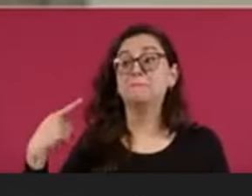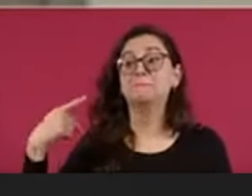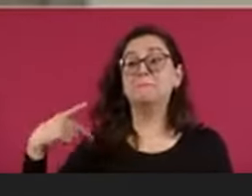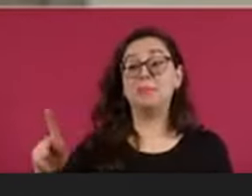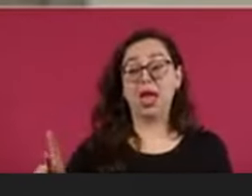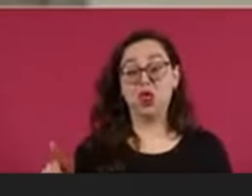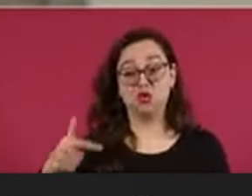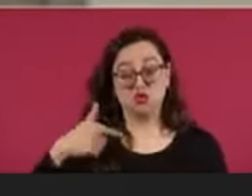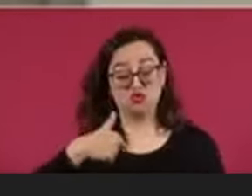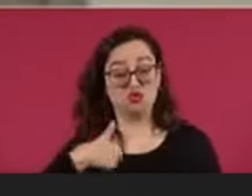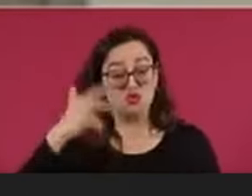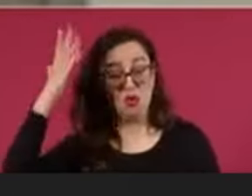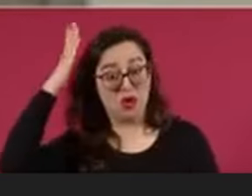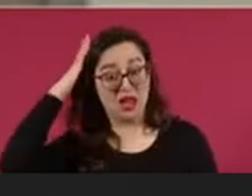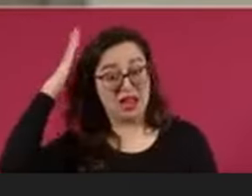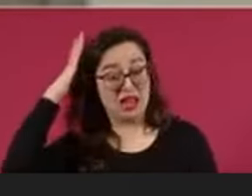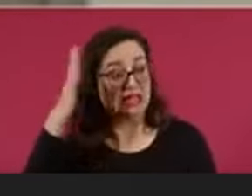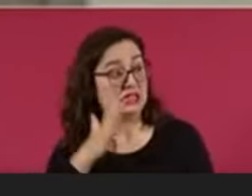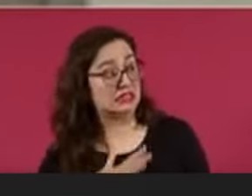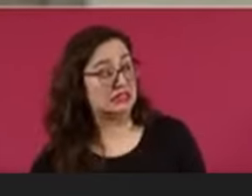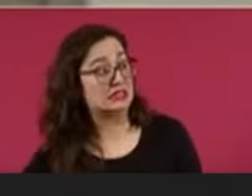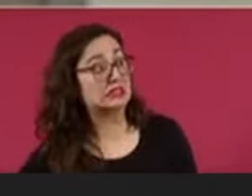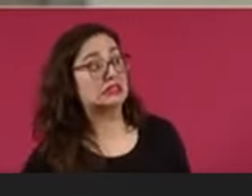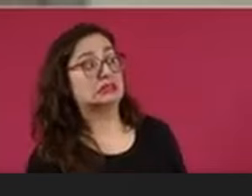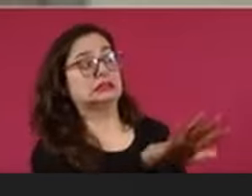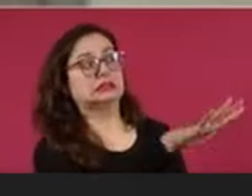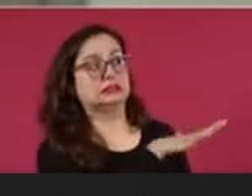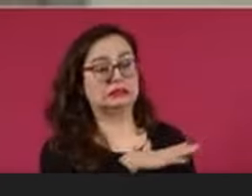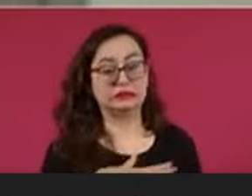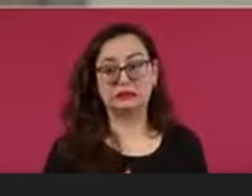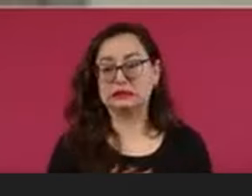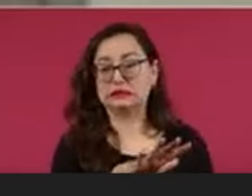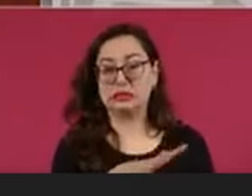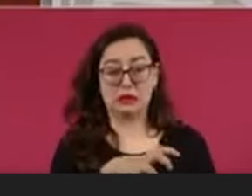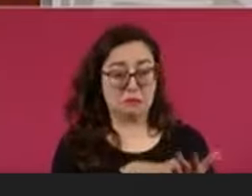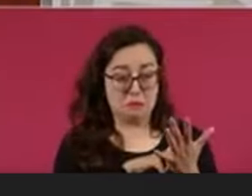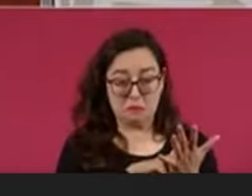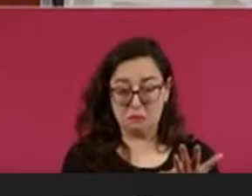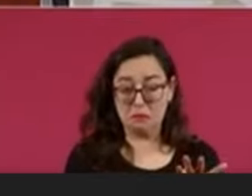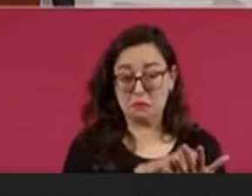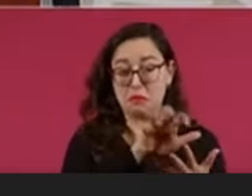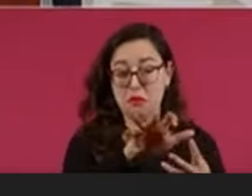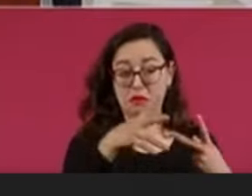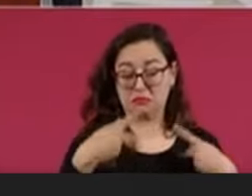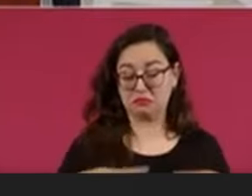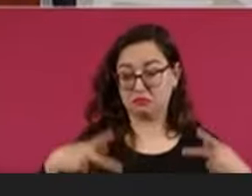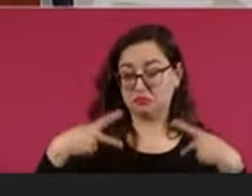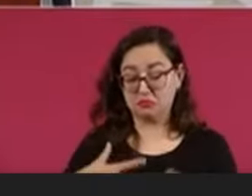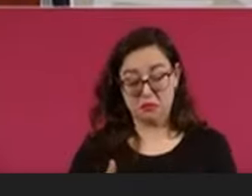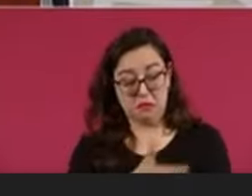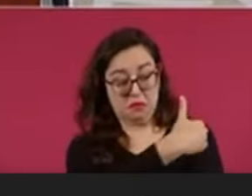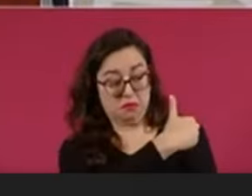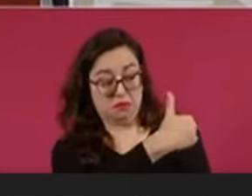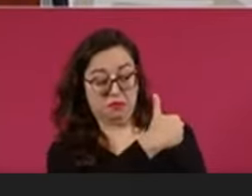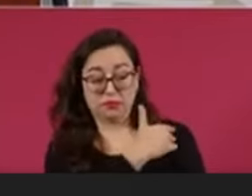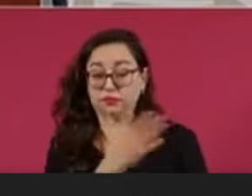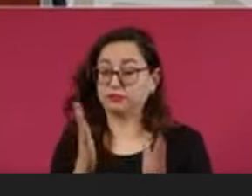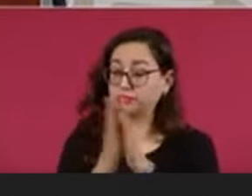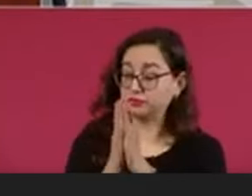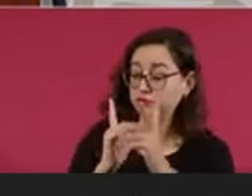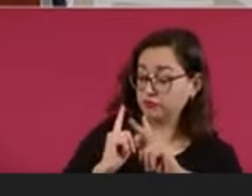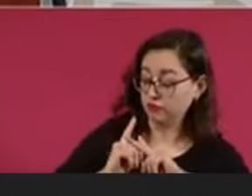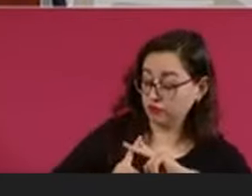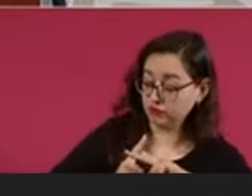un movimiento democrático y frente a la demanda de millones de mexicanos de llevar a cabo un